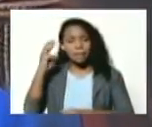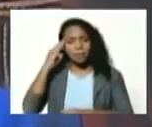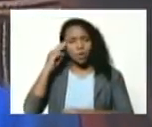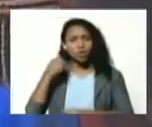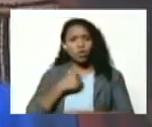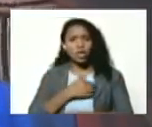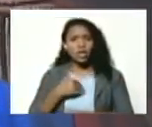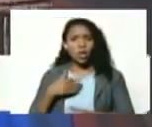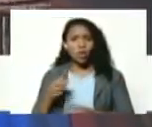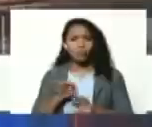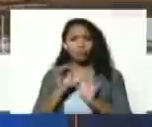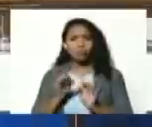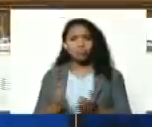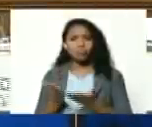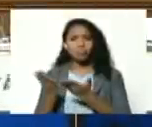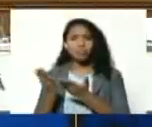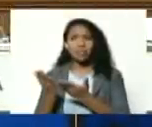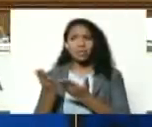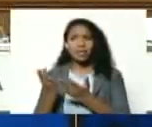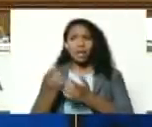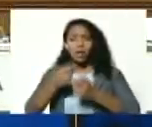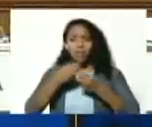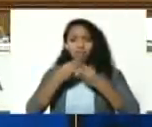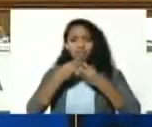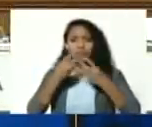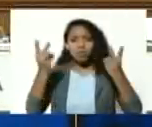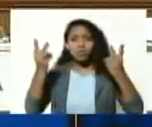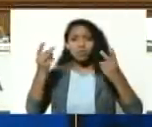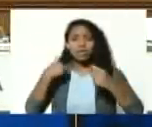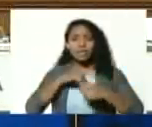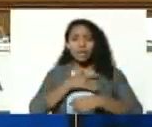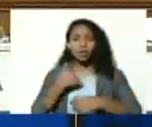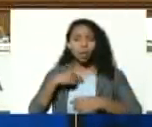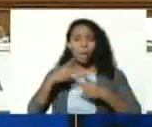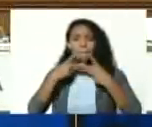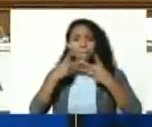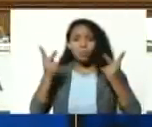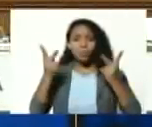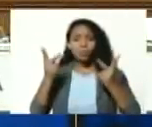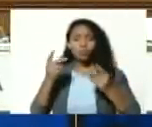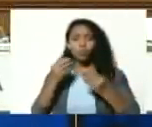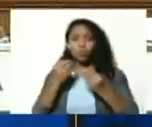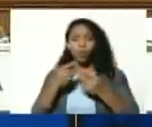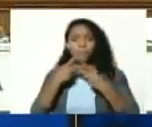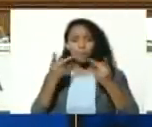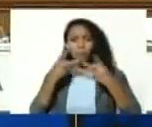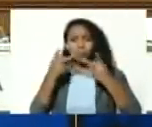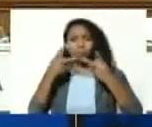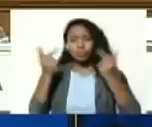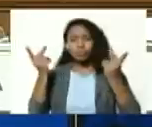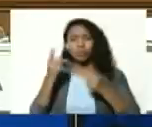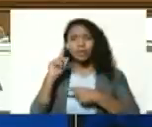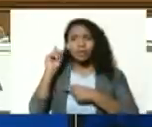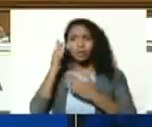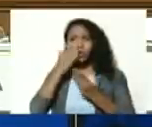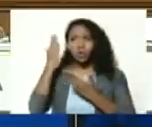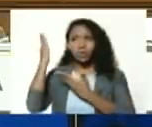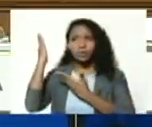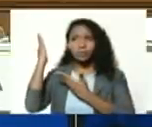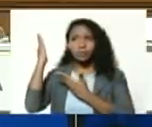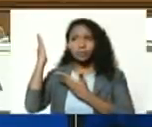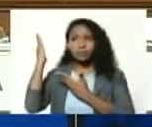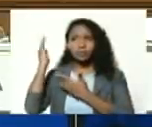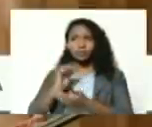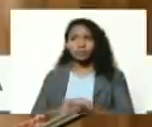regalar esto y difundirlo difundirlo difundirlo ¿qué decía? ¿qué es lo que decía Cotepa Delgado?